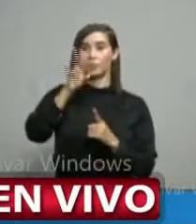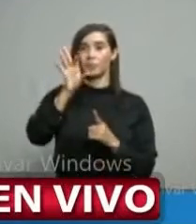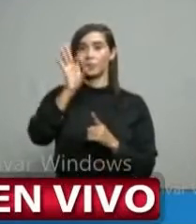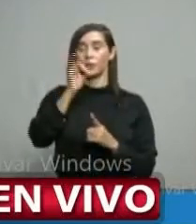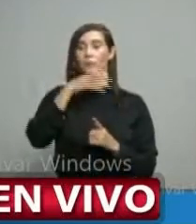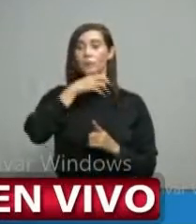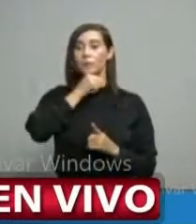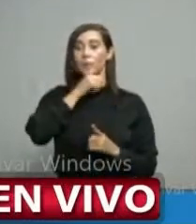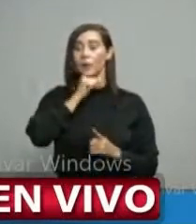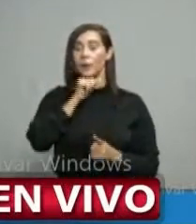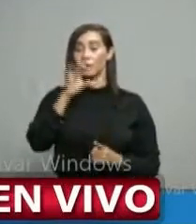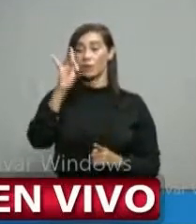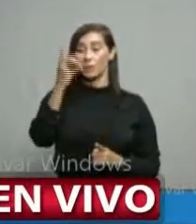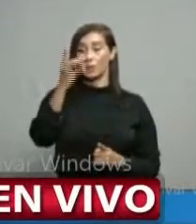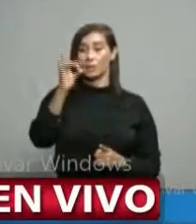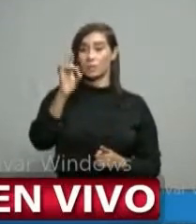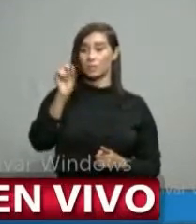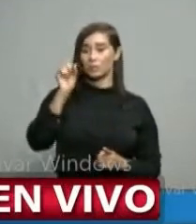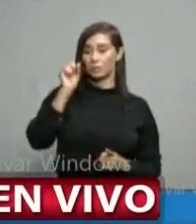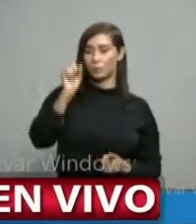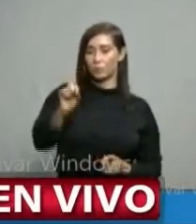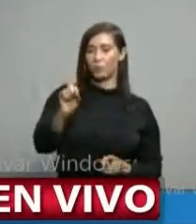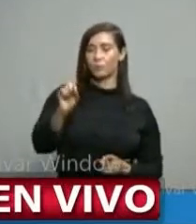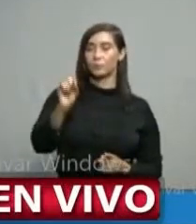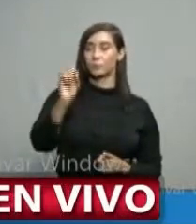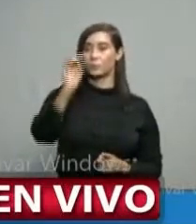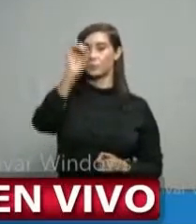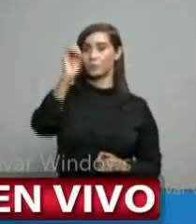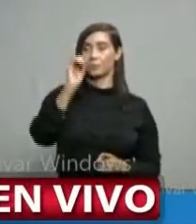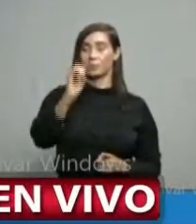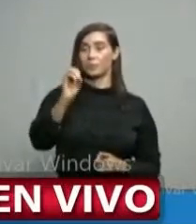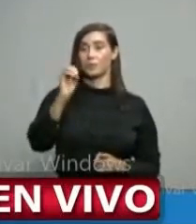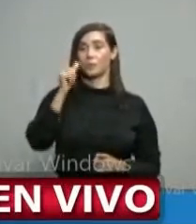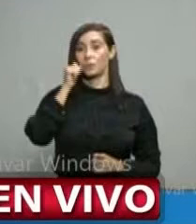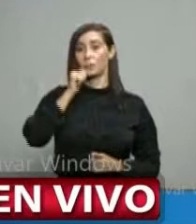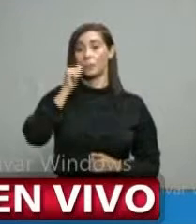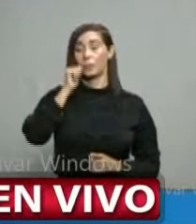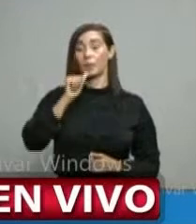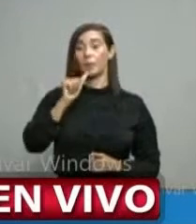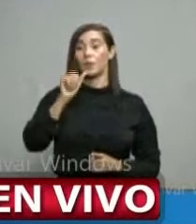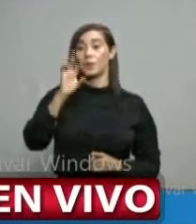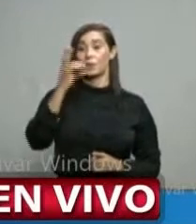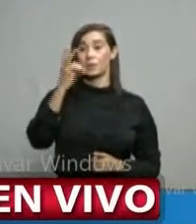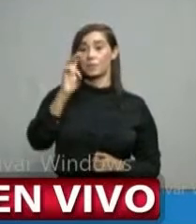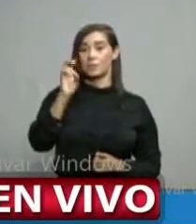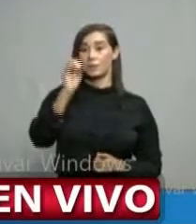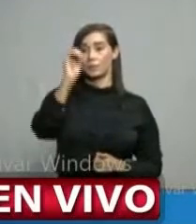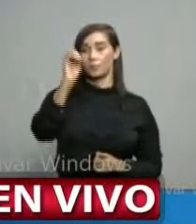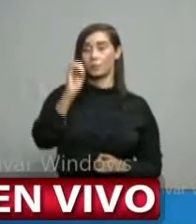.6% femenino, 17.4% masculino,